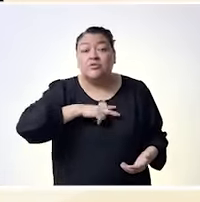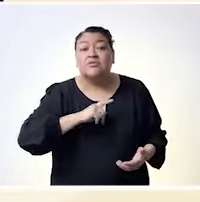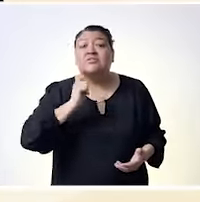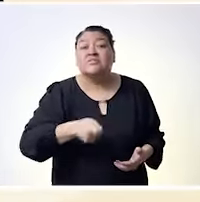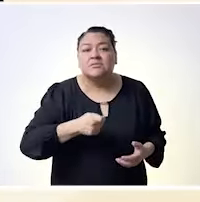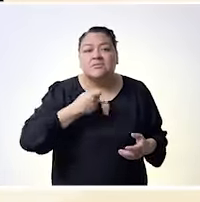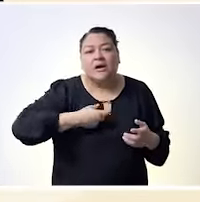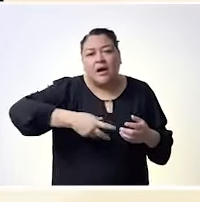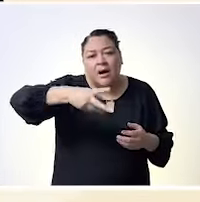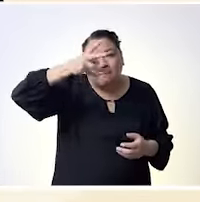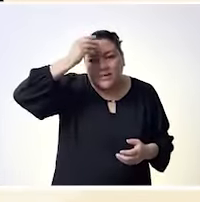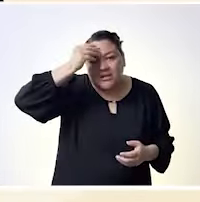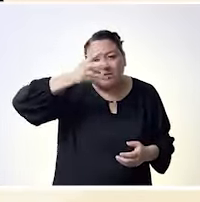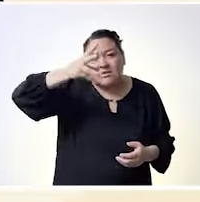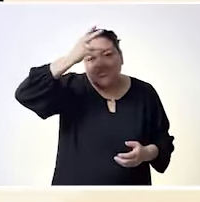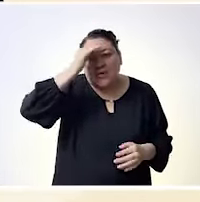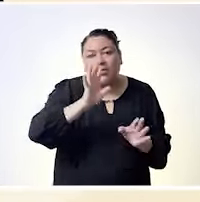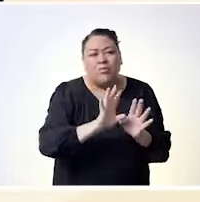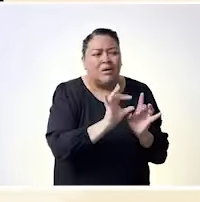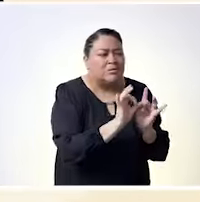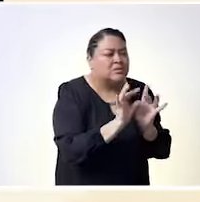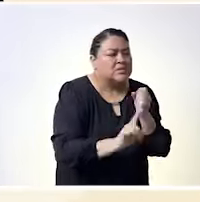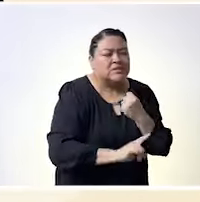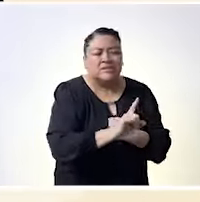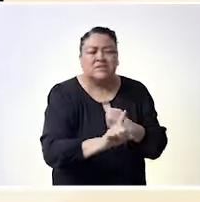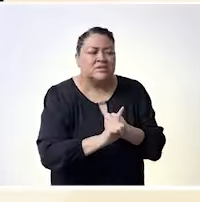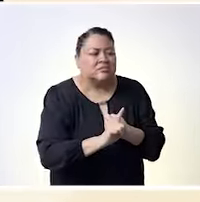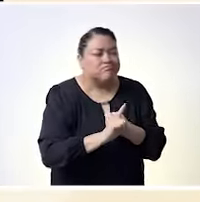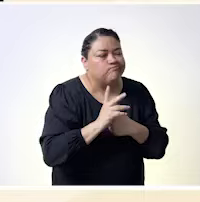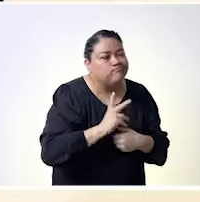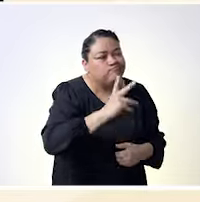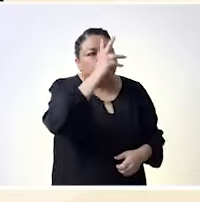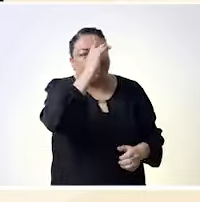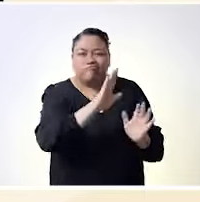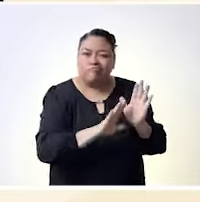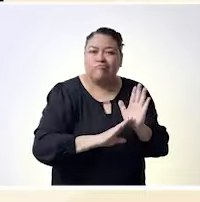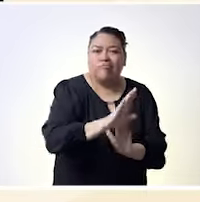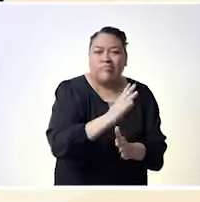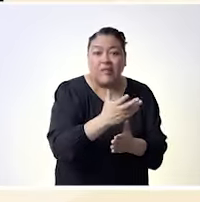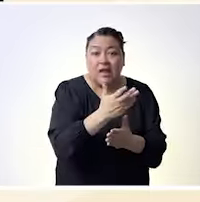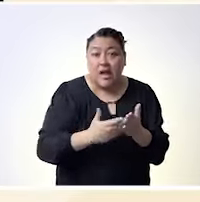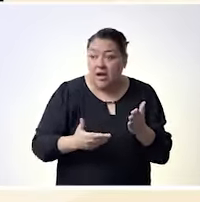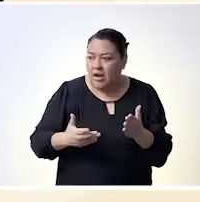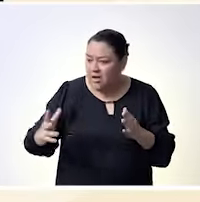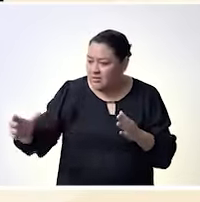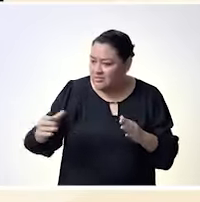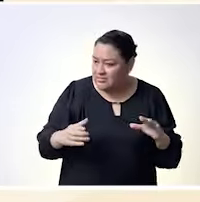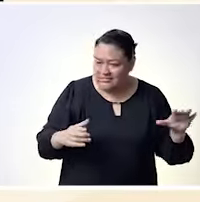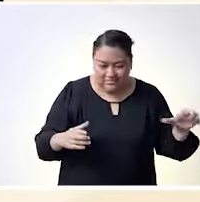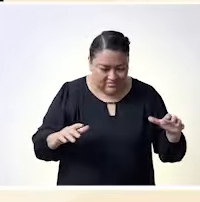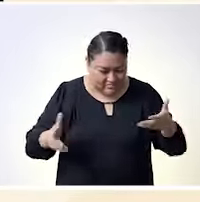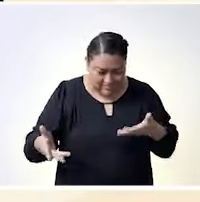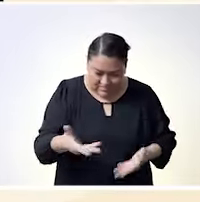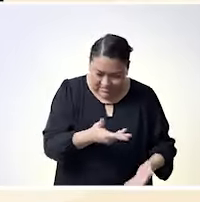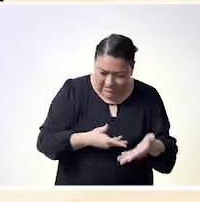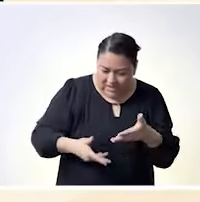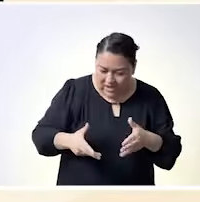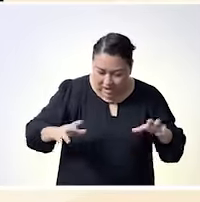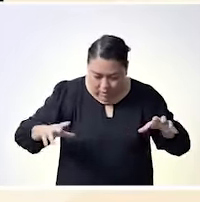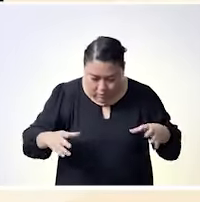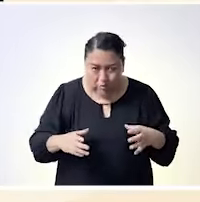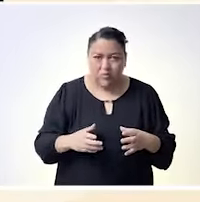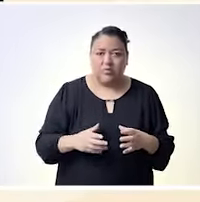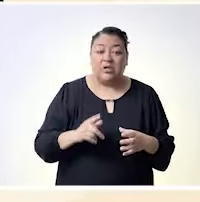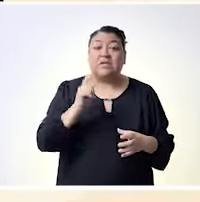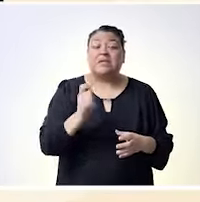y dejamos de expresar y dejamos de ser y olvidamos inclusive qué sentimos y quiénes somos a dónde vamos